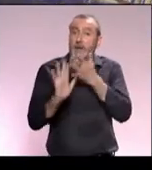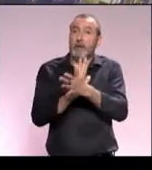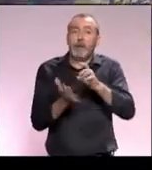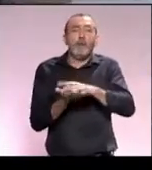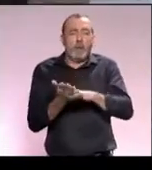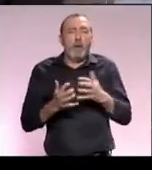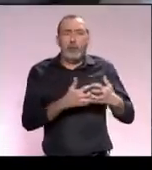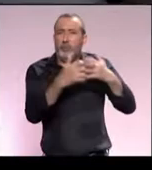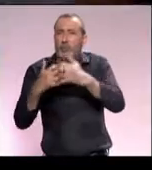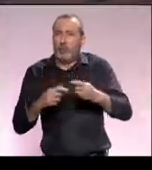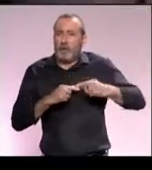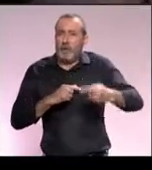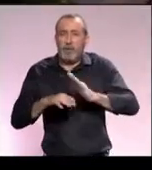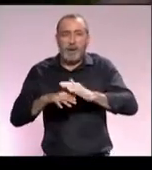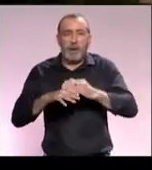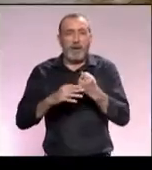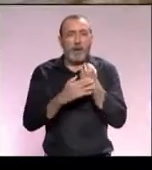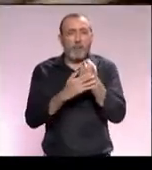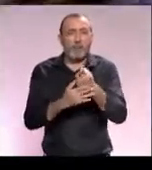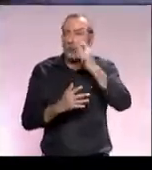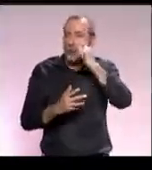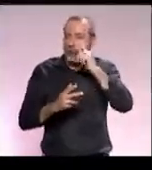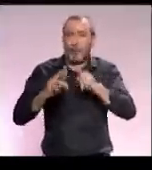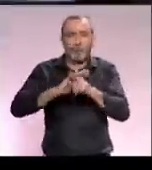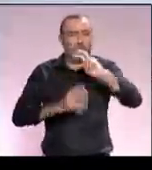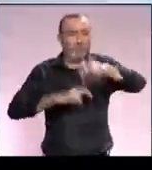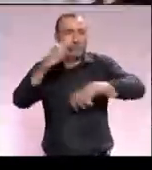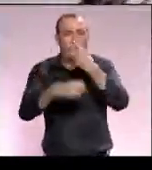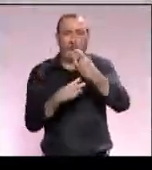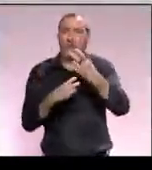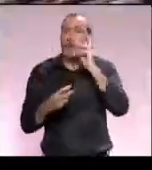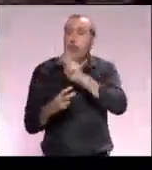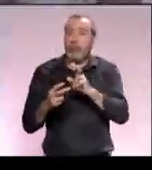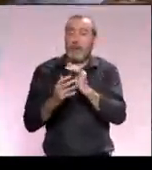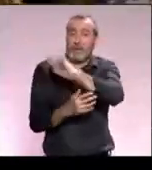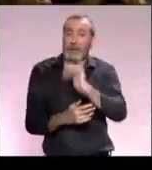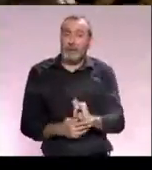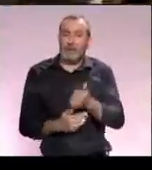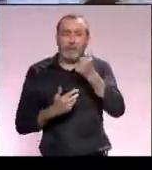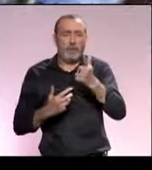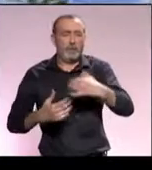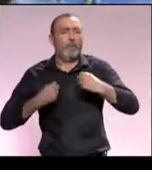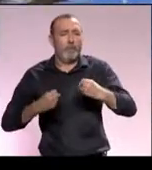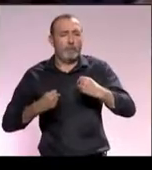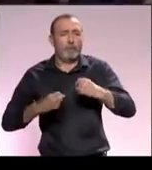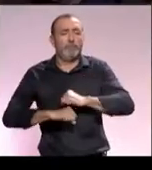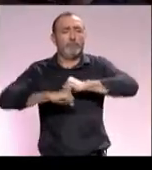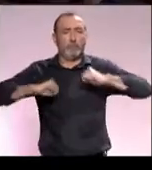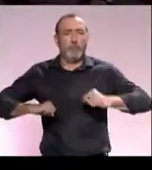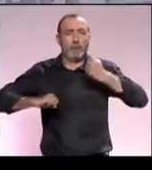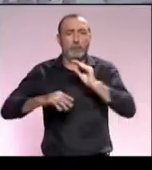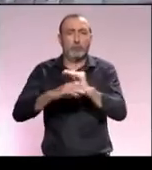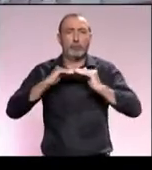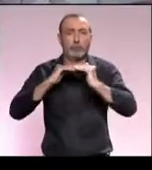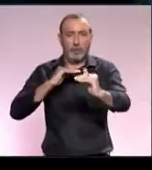así Málaga lucha cada día por reiniciar el turismo teniendo como objetivo lograr emerger de la crisis más fuerte y más